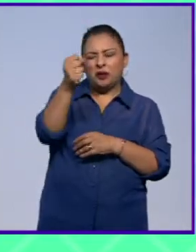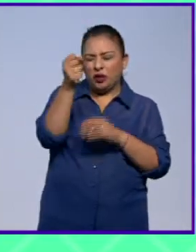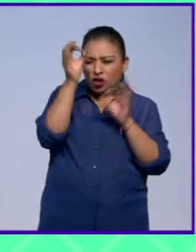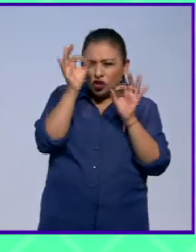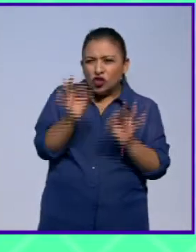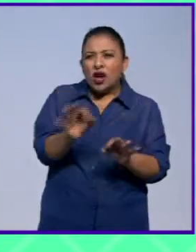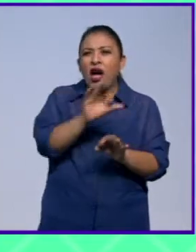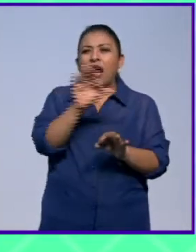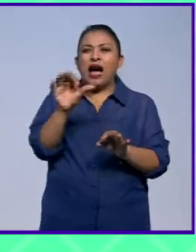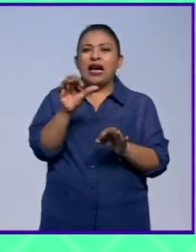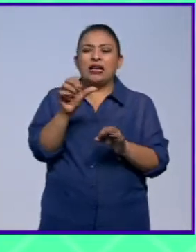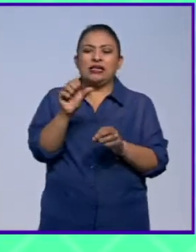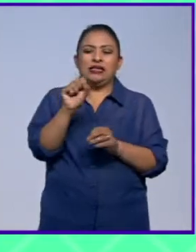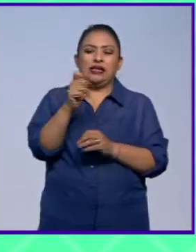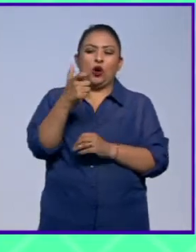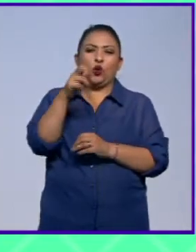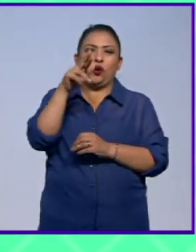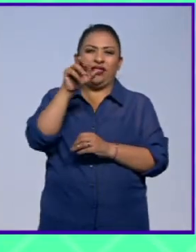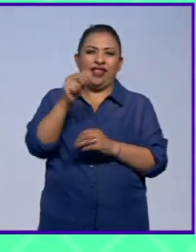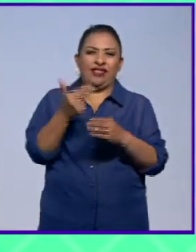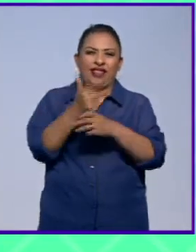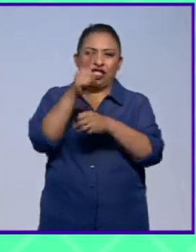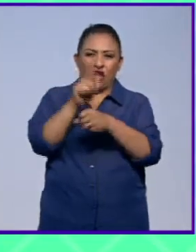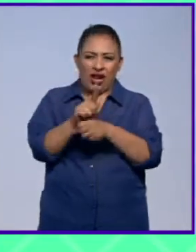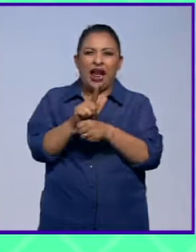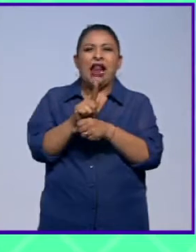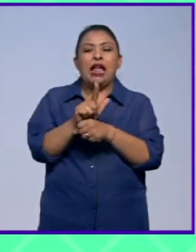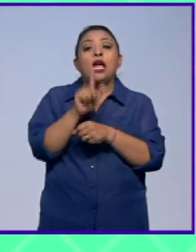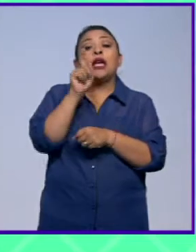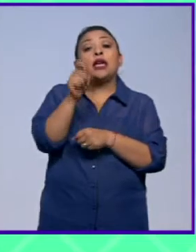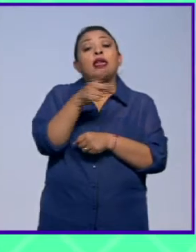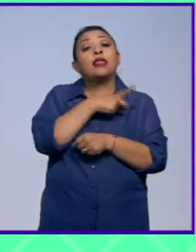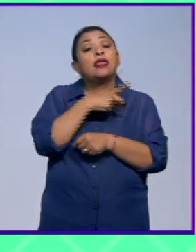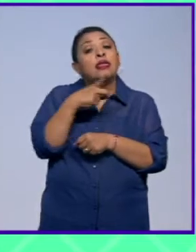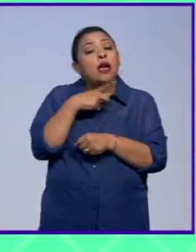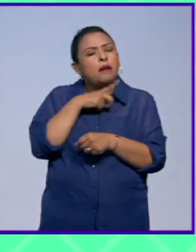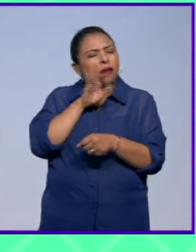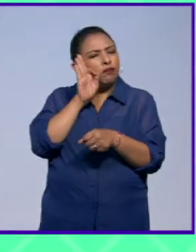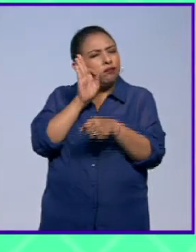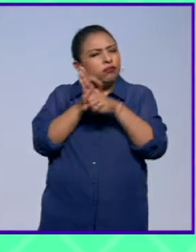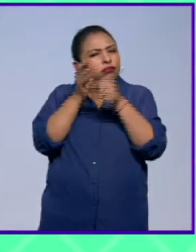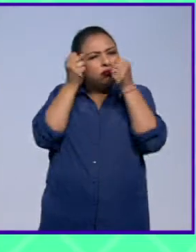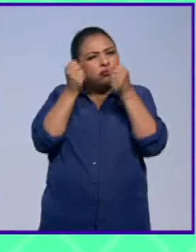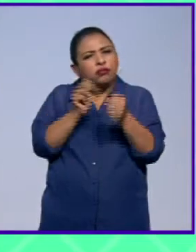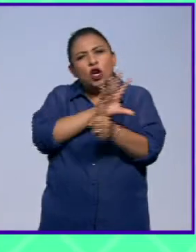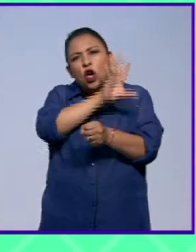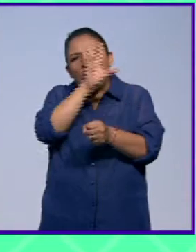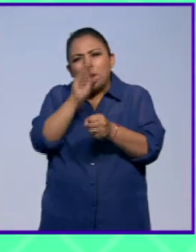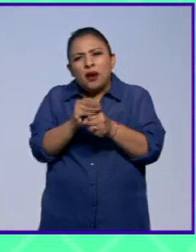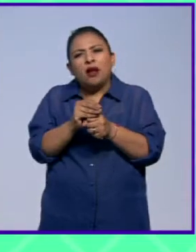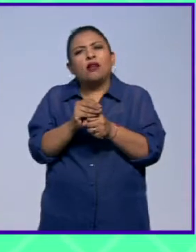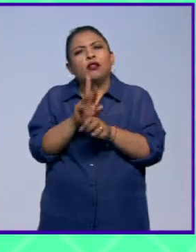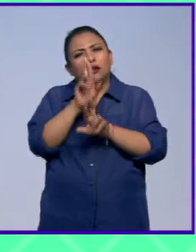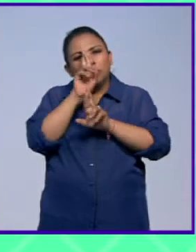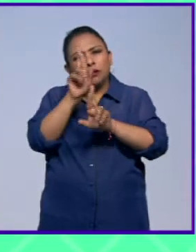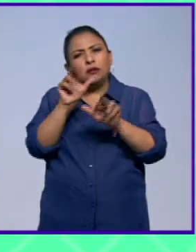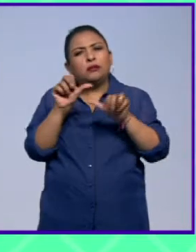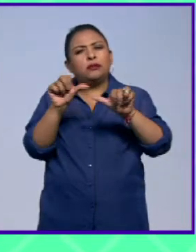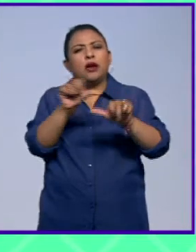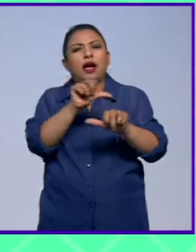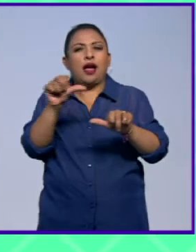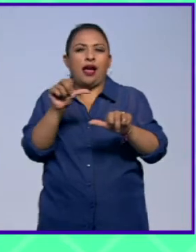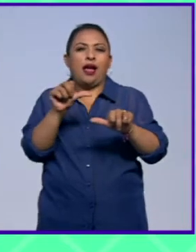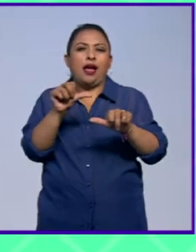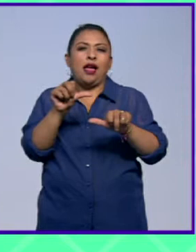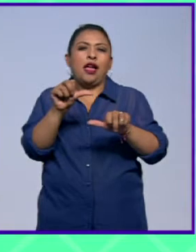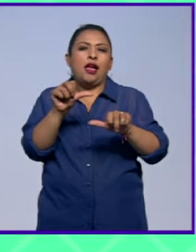se de la seguridad nacional, que es conseguir la integridad, la soberanía y la sobrevivencia del Estado.